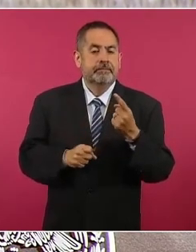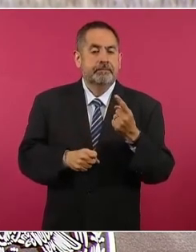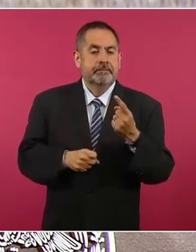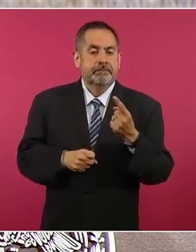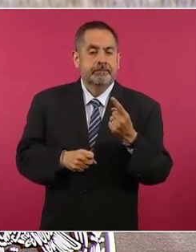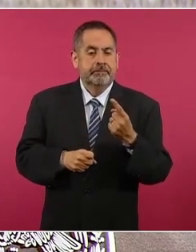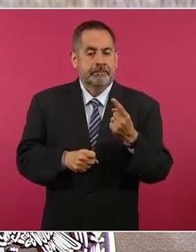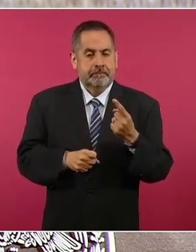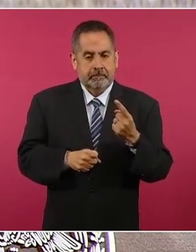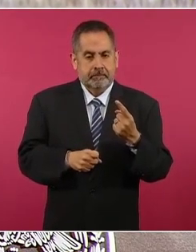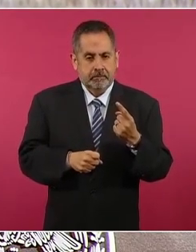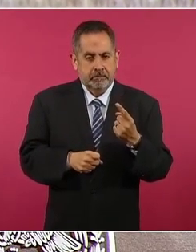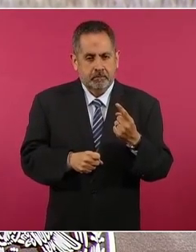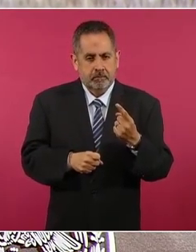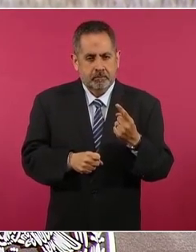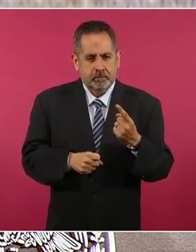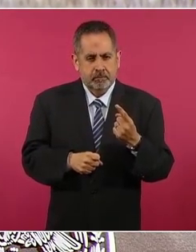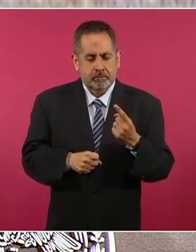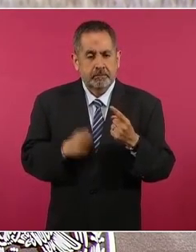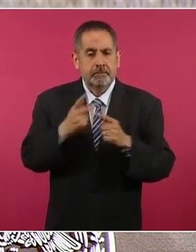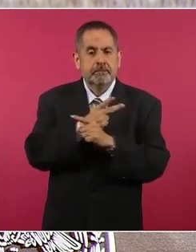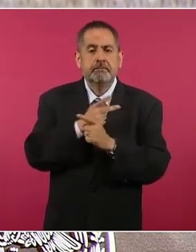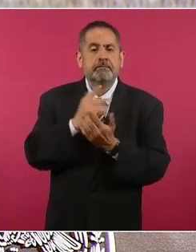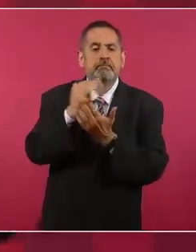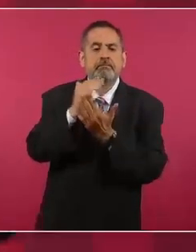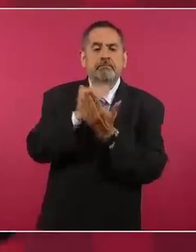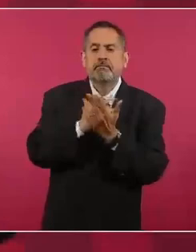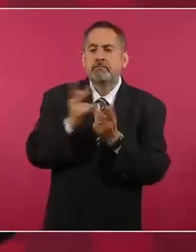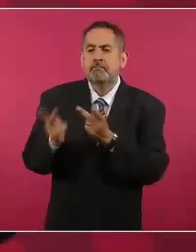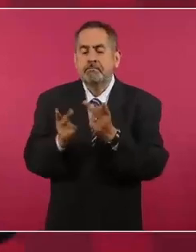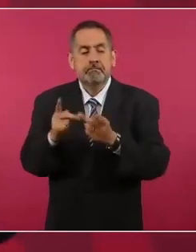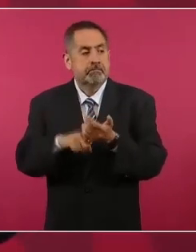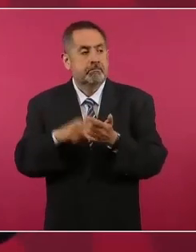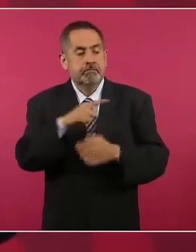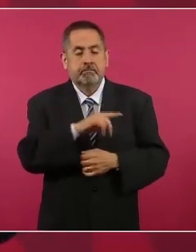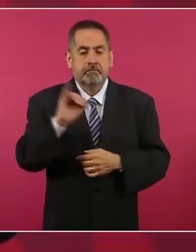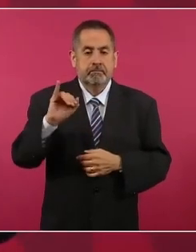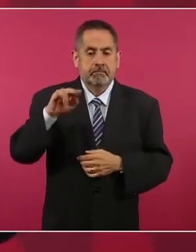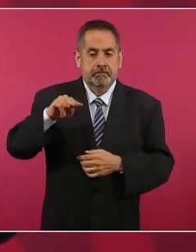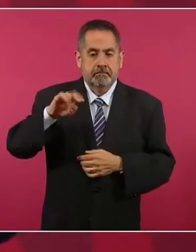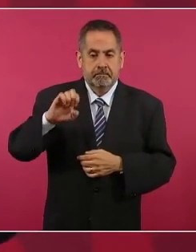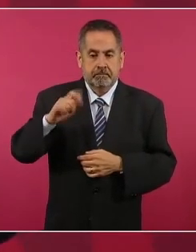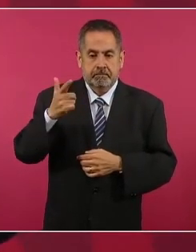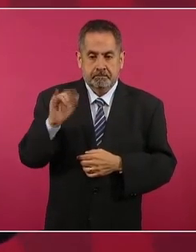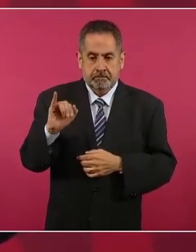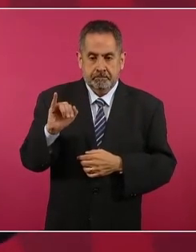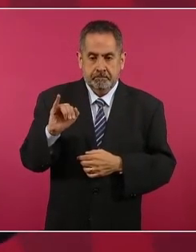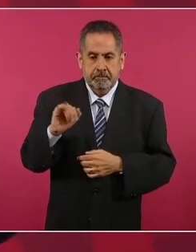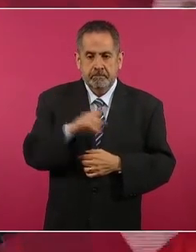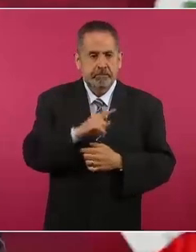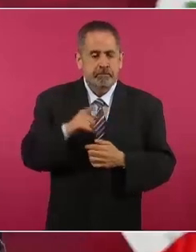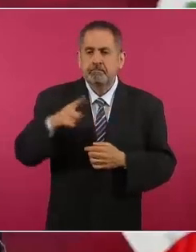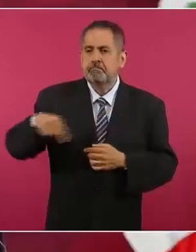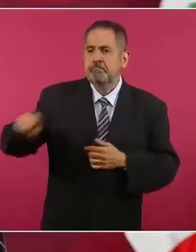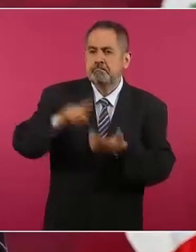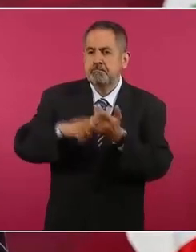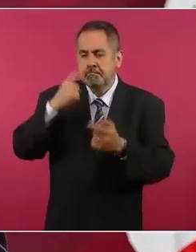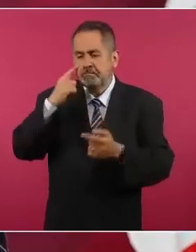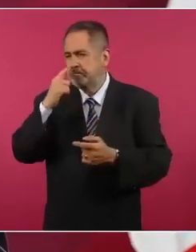Uno, el resultado de la encuesta del Inegi sobre percepción,